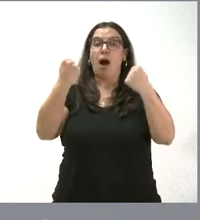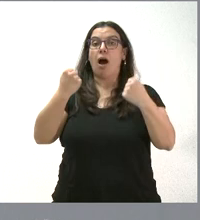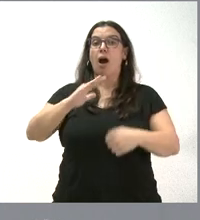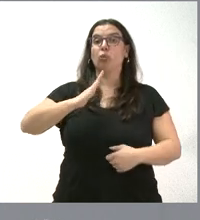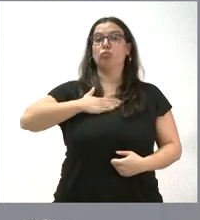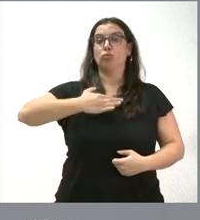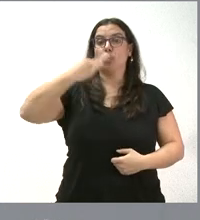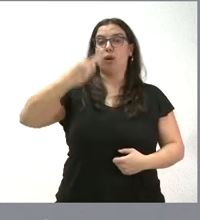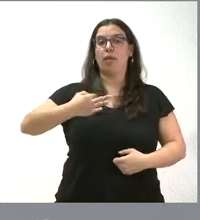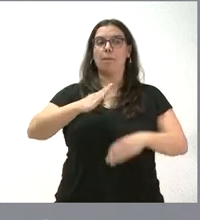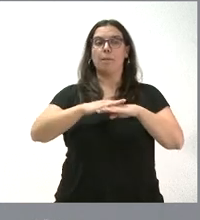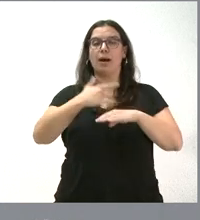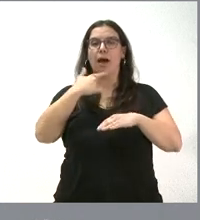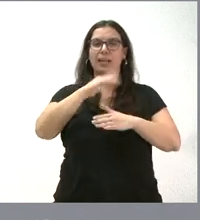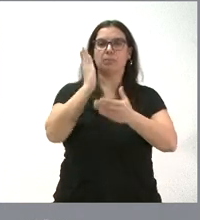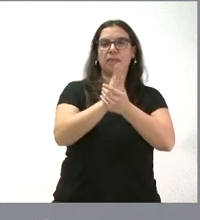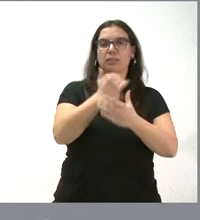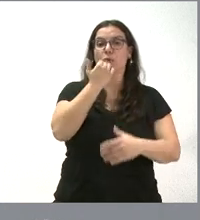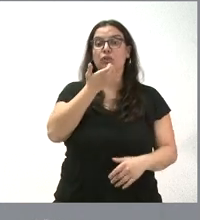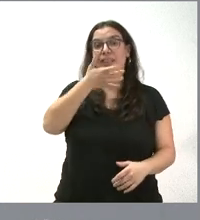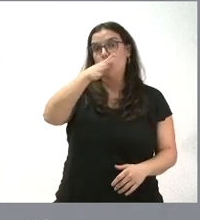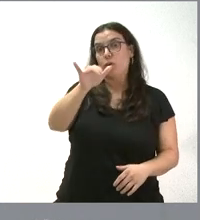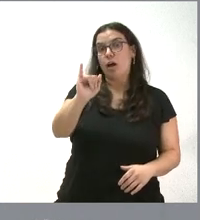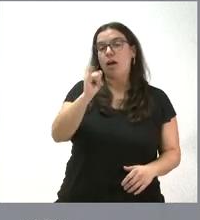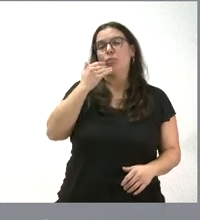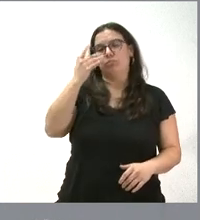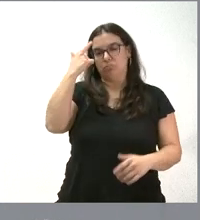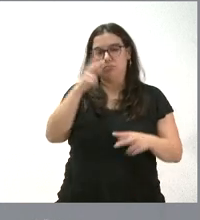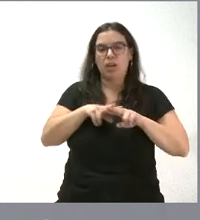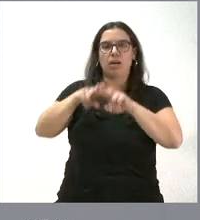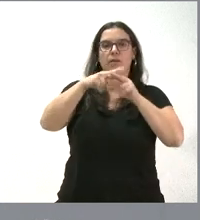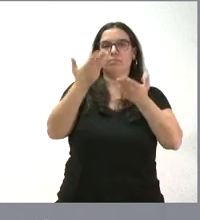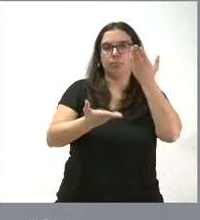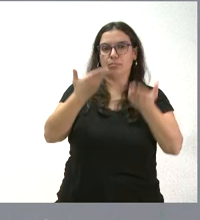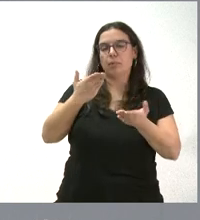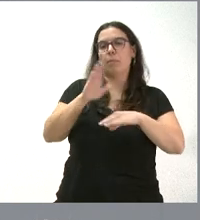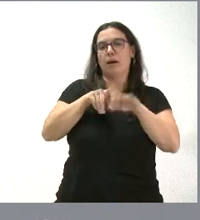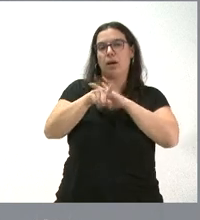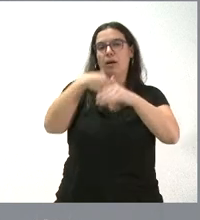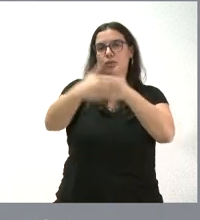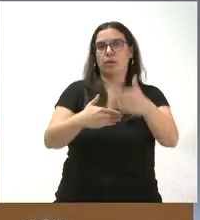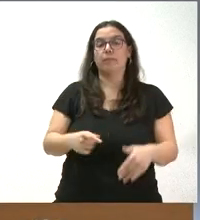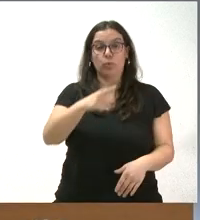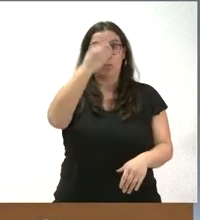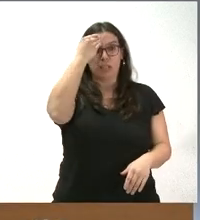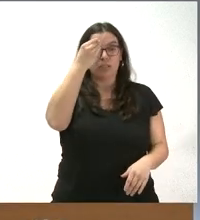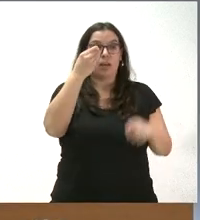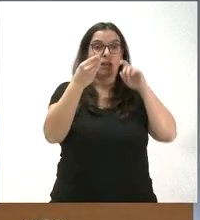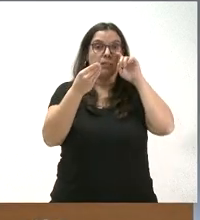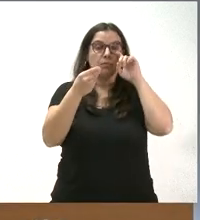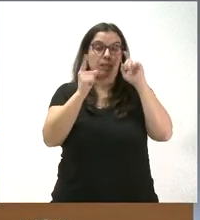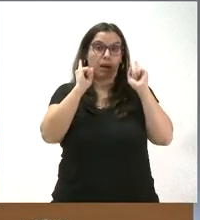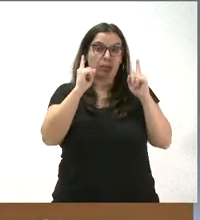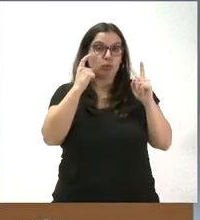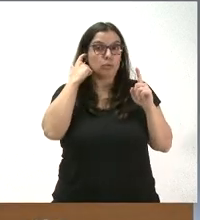incoar estos expedientes. Si hay alguna denuncia en ese sentido, pues, lógicamente, se examinará y se dará a trámite. ¿Considera, por lo tanto, que en este caso